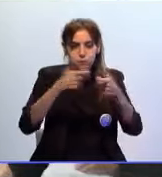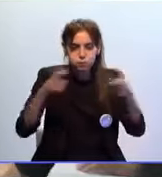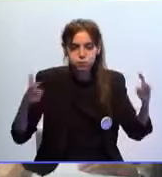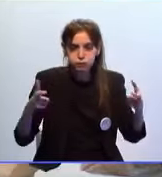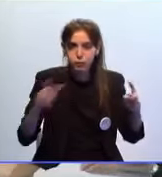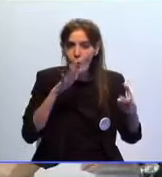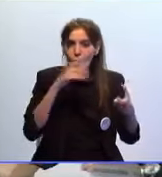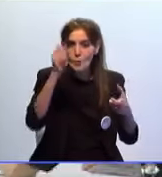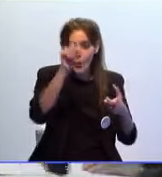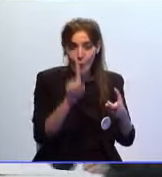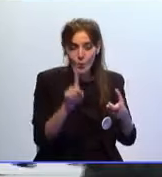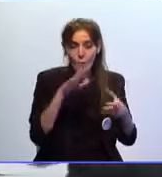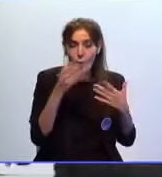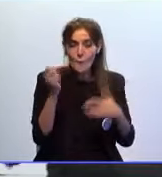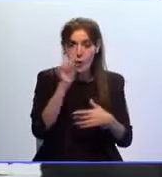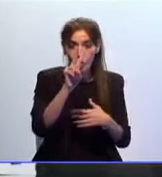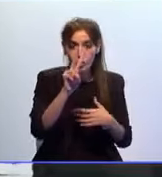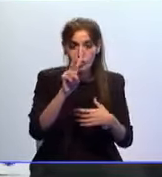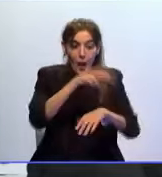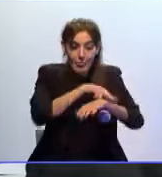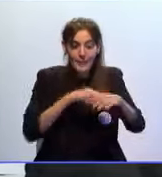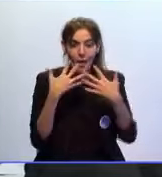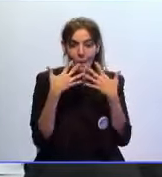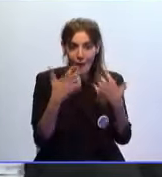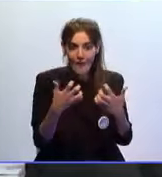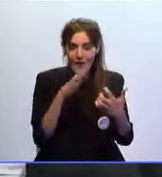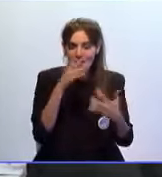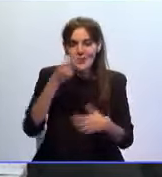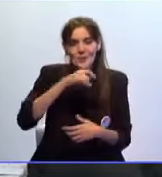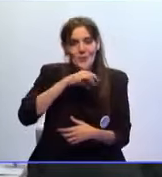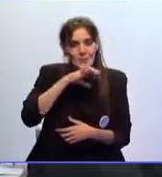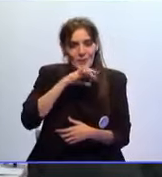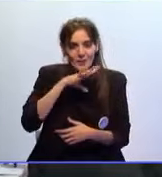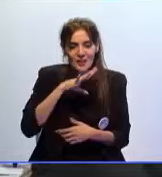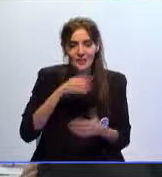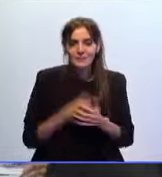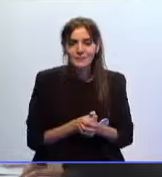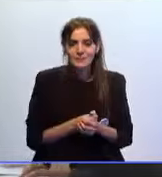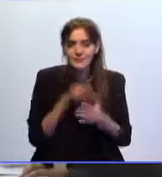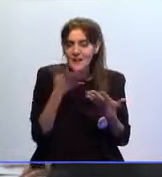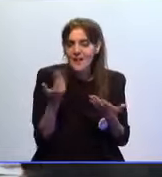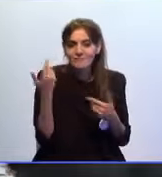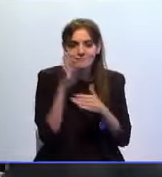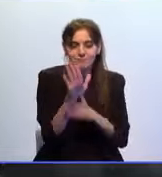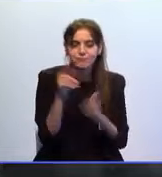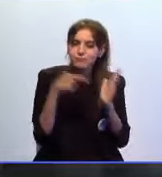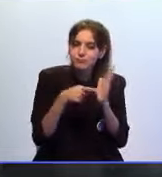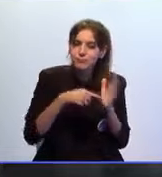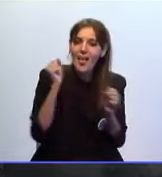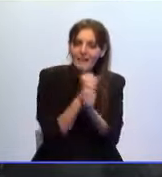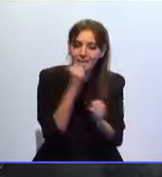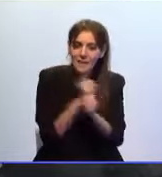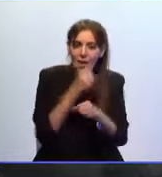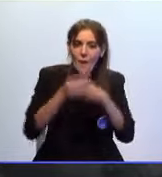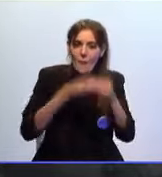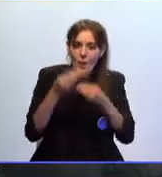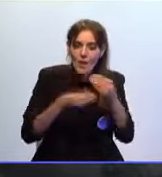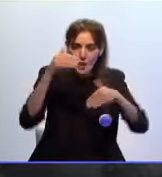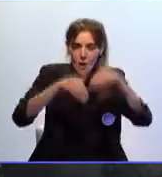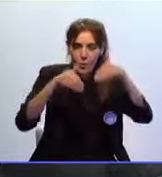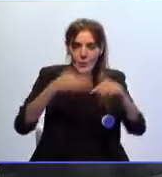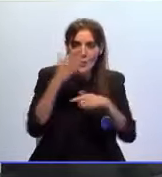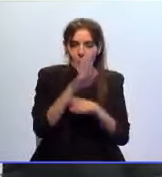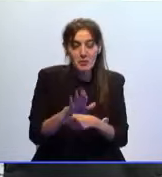anteriores elecciones que teníamos uno hemos ganado dos delegados y la verdad que estamos muy contentos se ha reflejado el trabajo que hemos hecho se ha reflejado en la urna